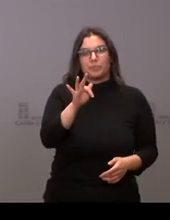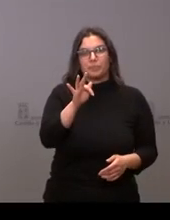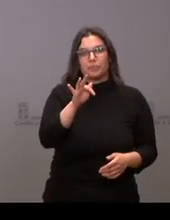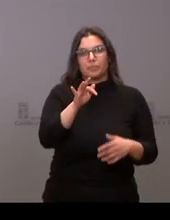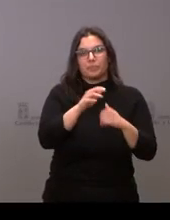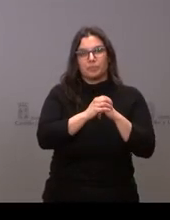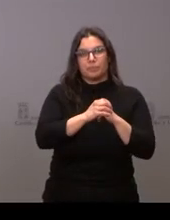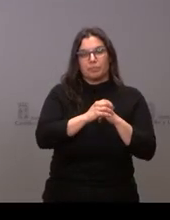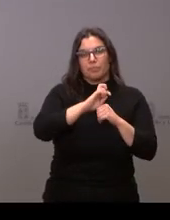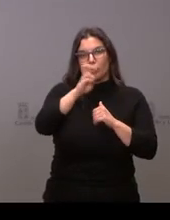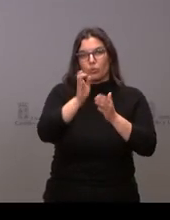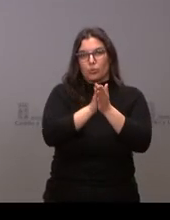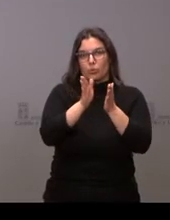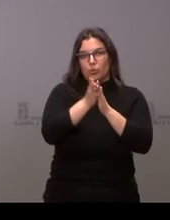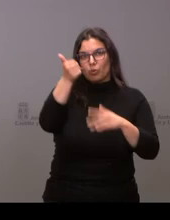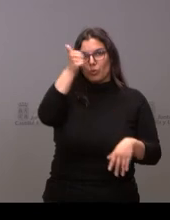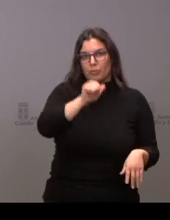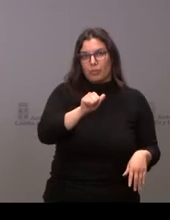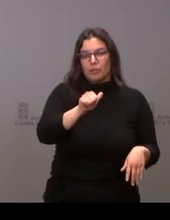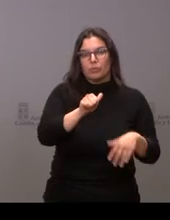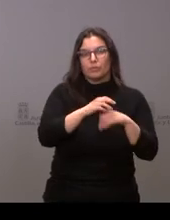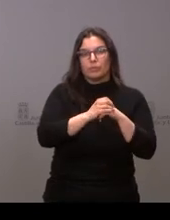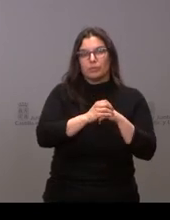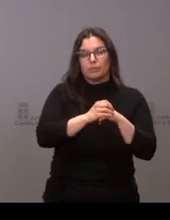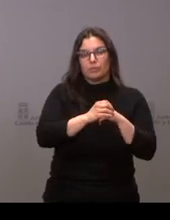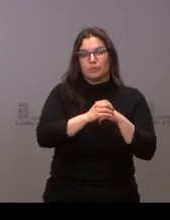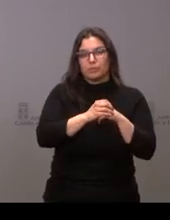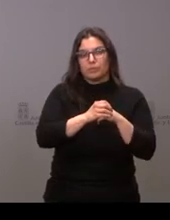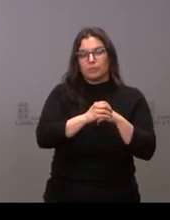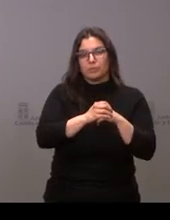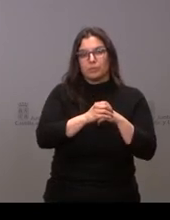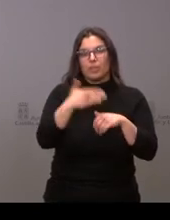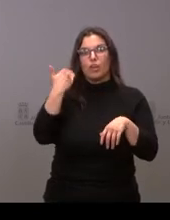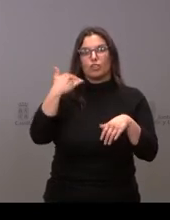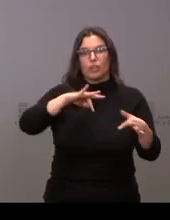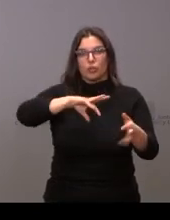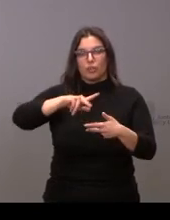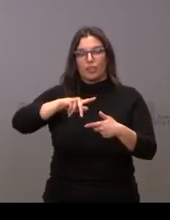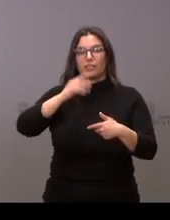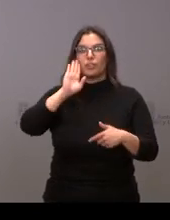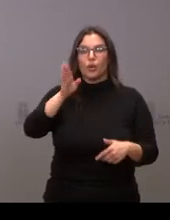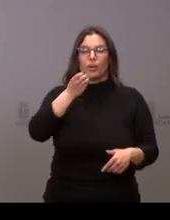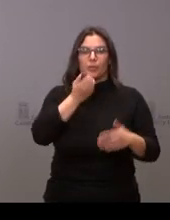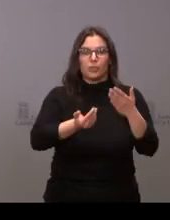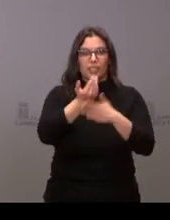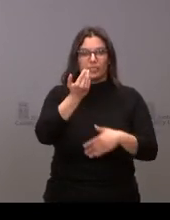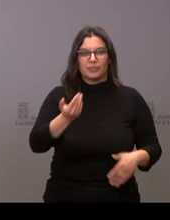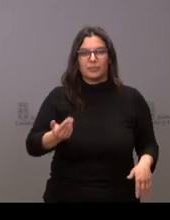otro compañero en este caso se trata de Pedro la fuente de Soria Noticias hola Pedro adelante